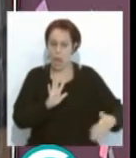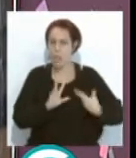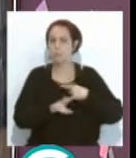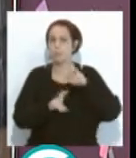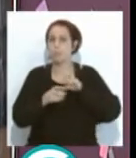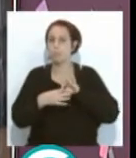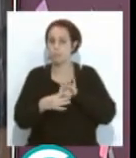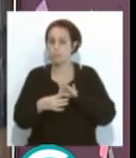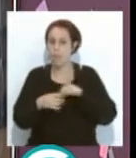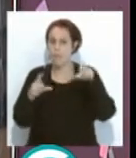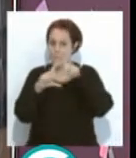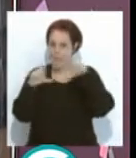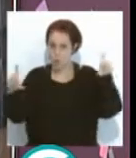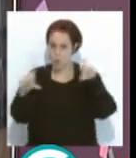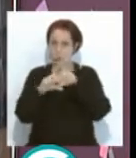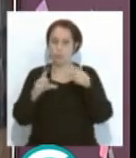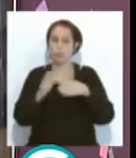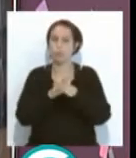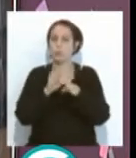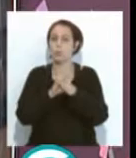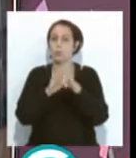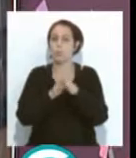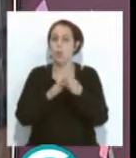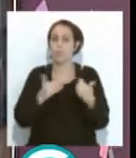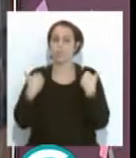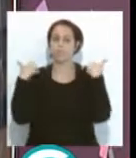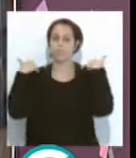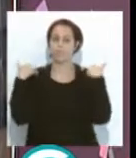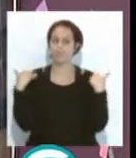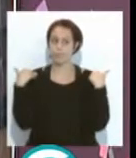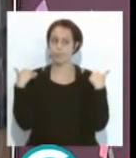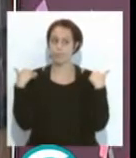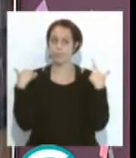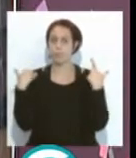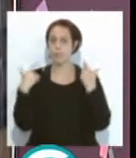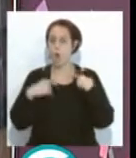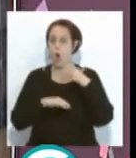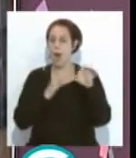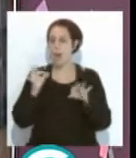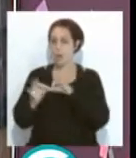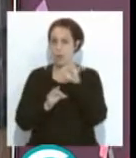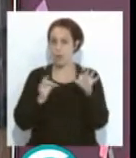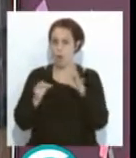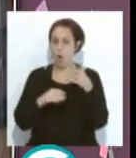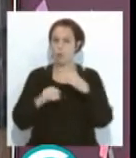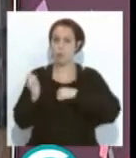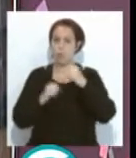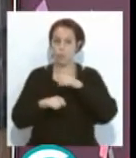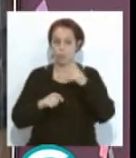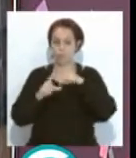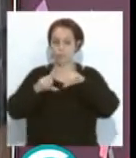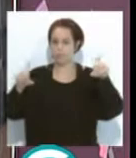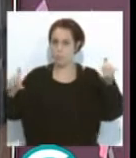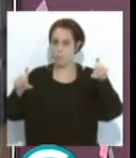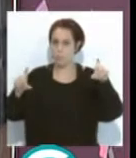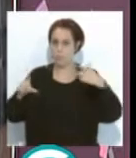el patronato debe seguir siendo sobre quien recaiga el peso de la organización del concurso. Un patronato